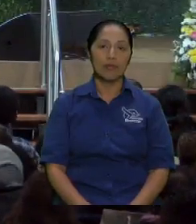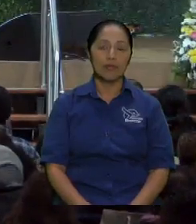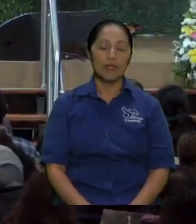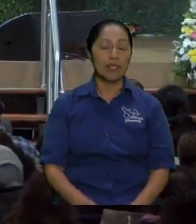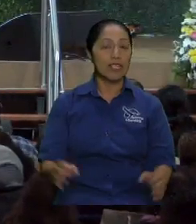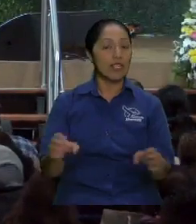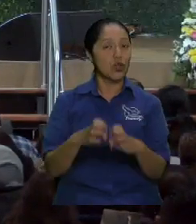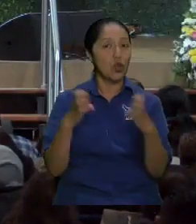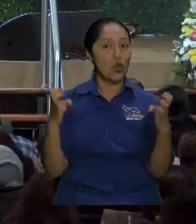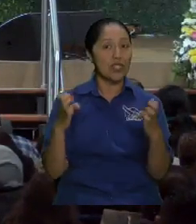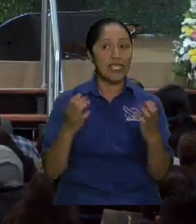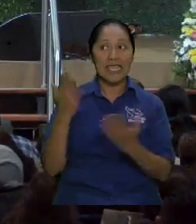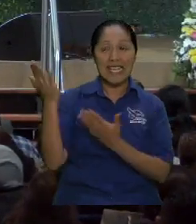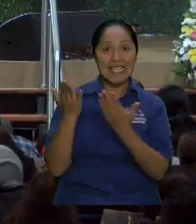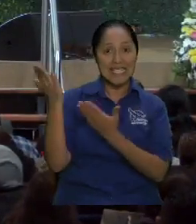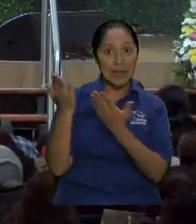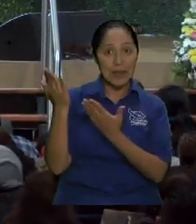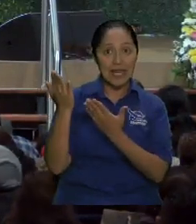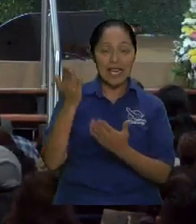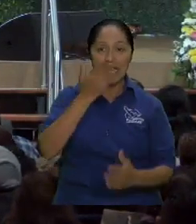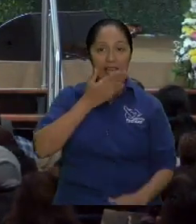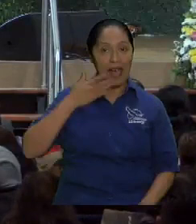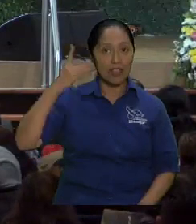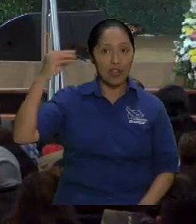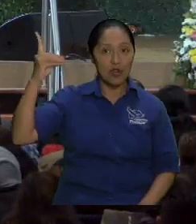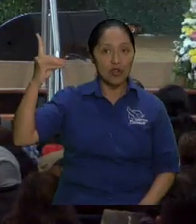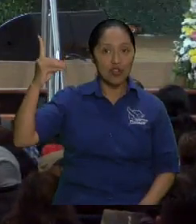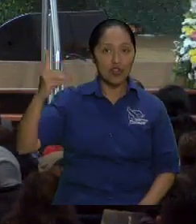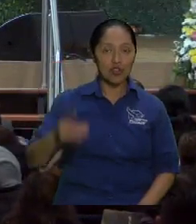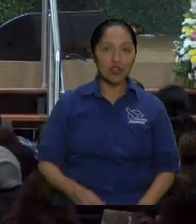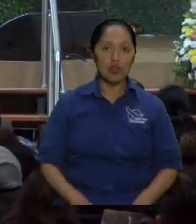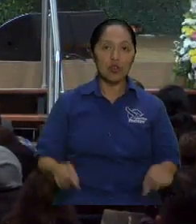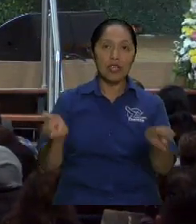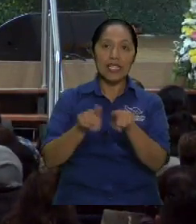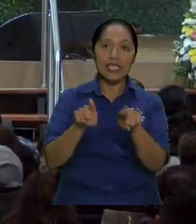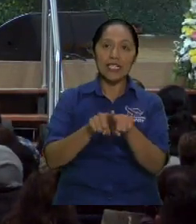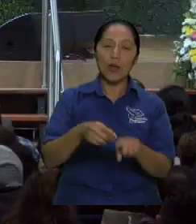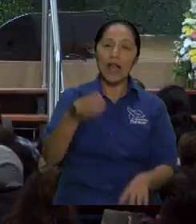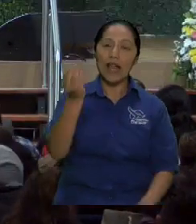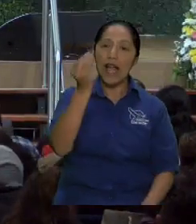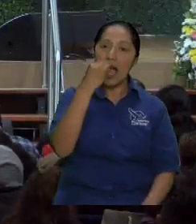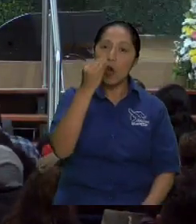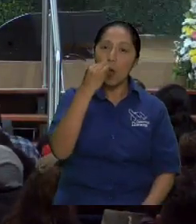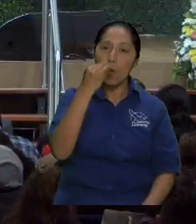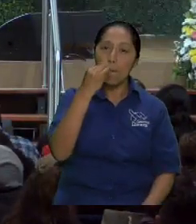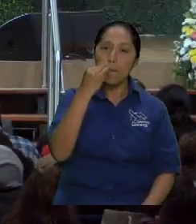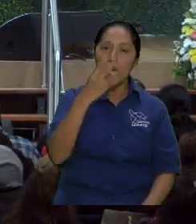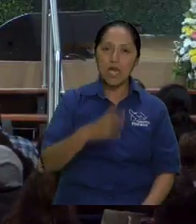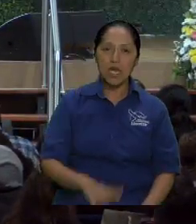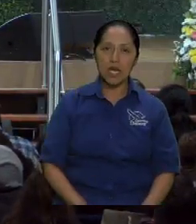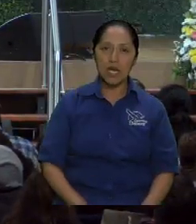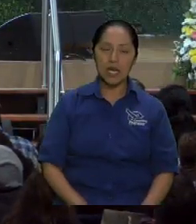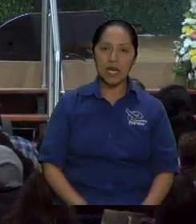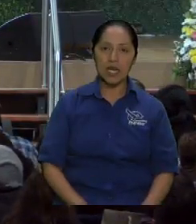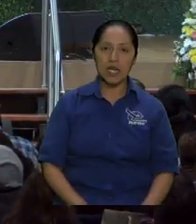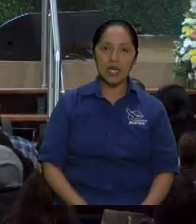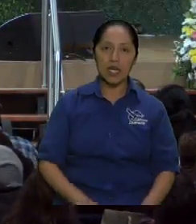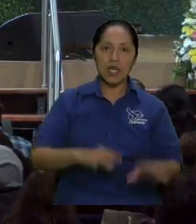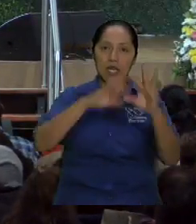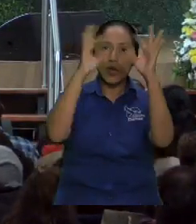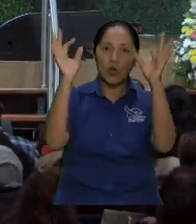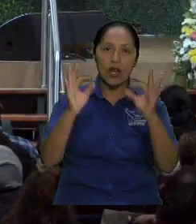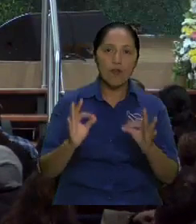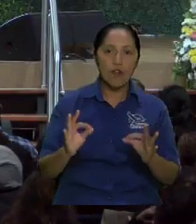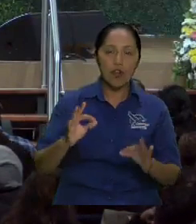pero entonces servirle a Dios es comer se fortalece el alma y el espíritu de una manera